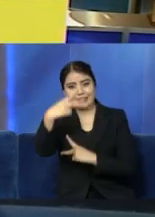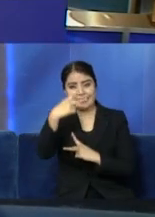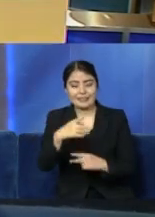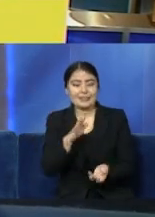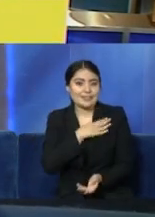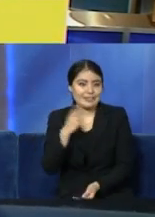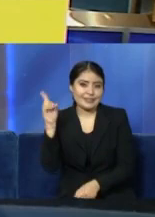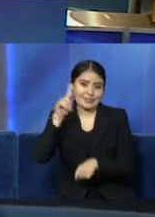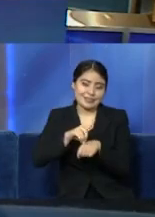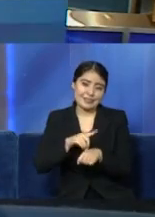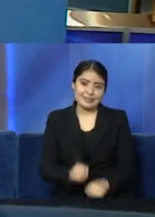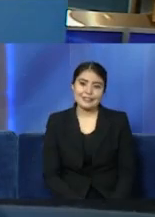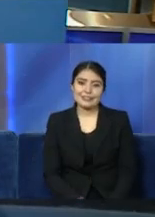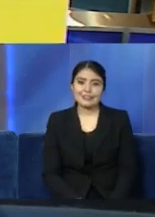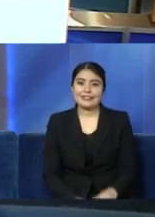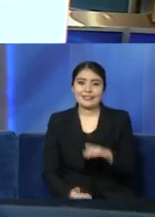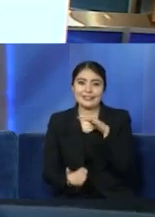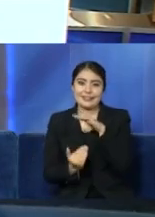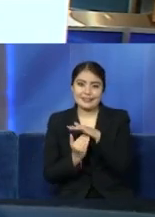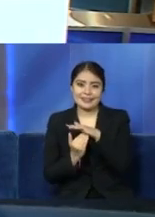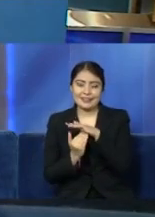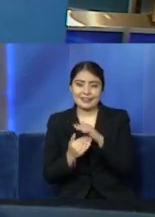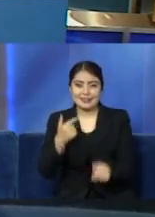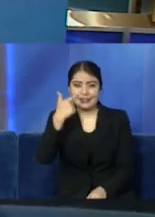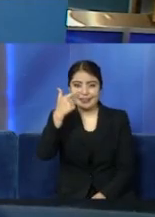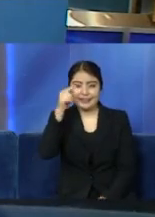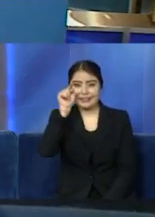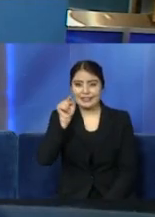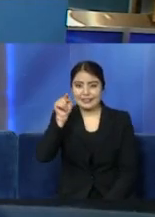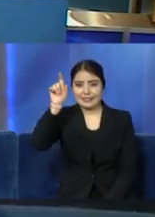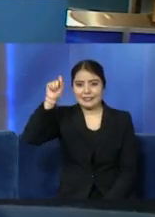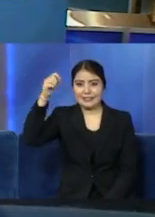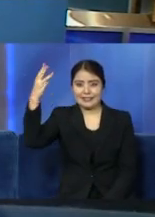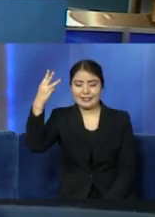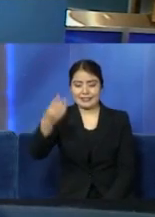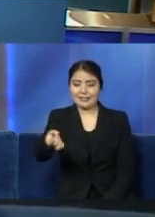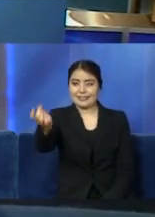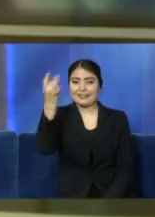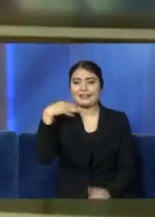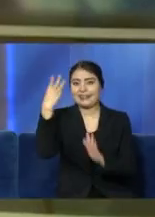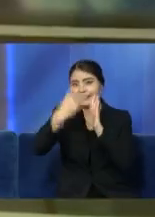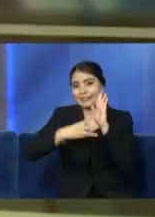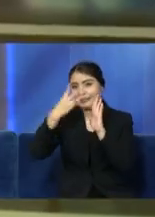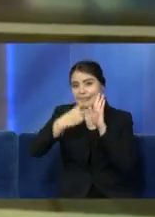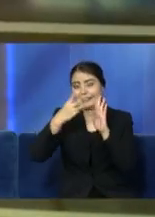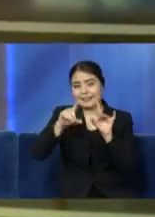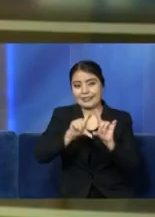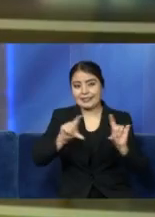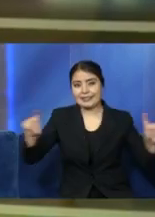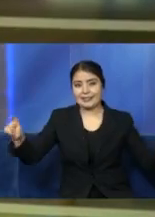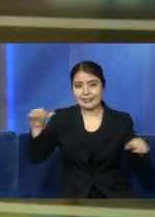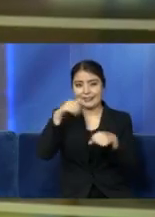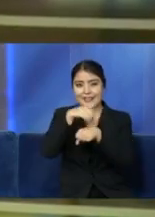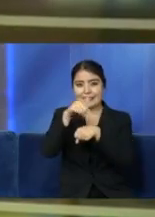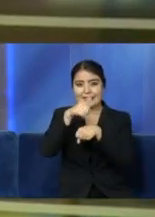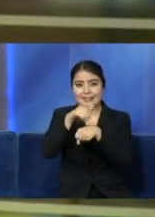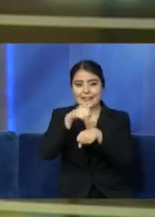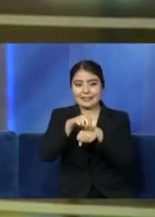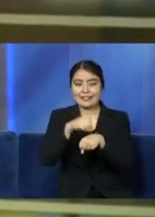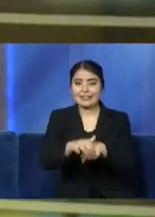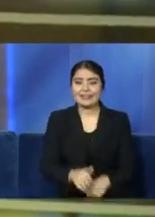Buenos días. amable. Vamos a la pausa comercial, 7.23, escríbame a través de WhatsApp 8711-6470